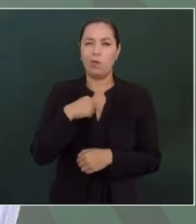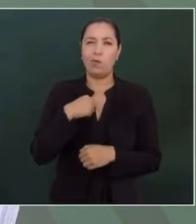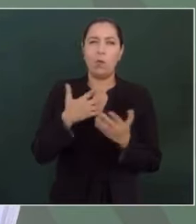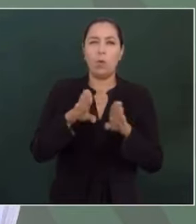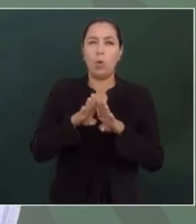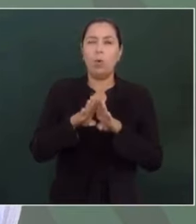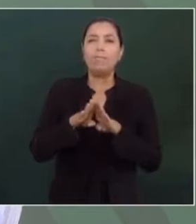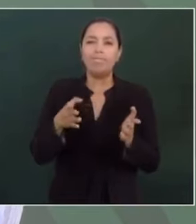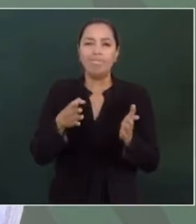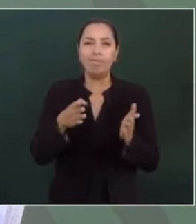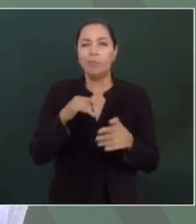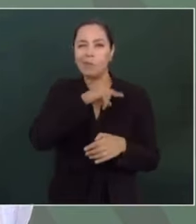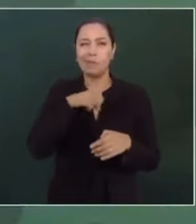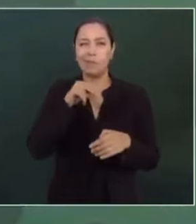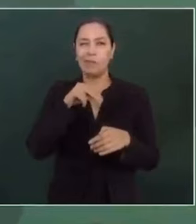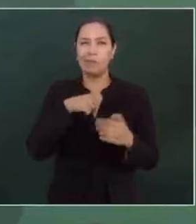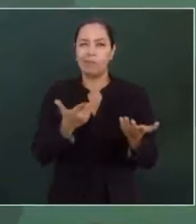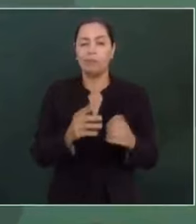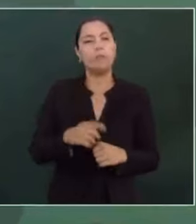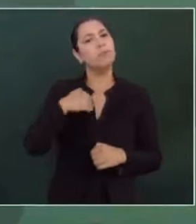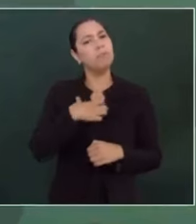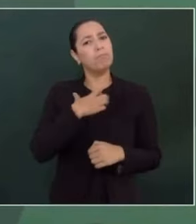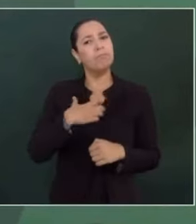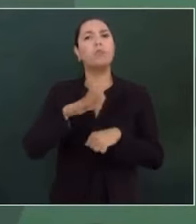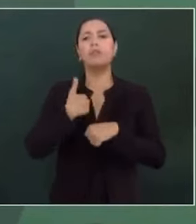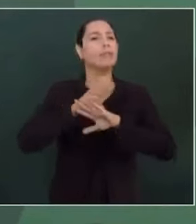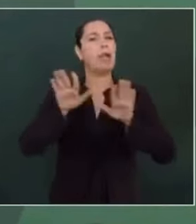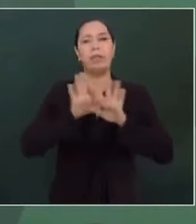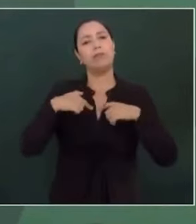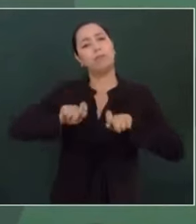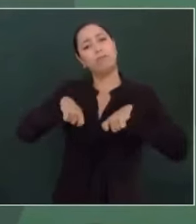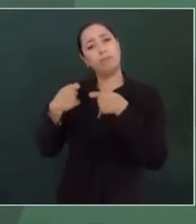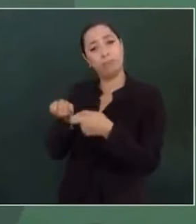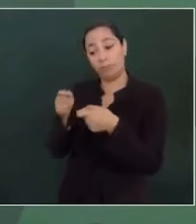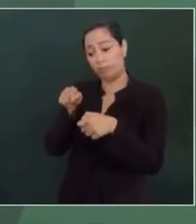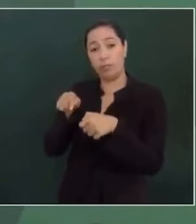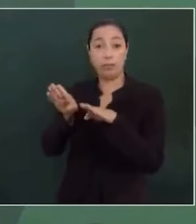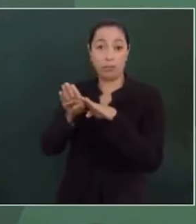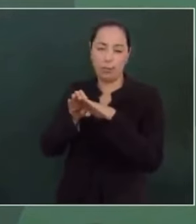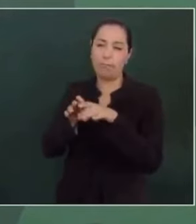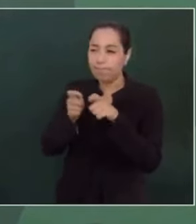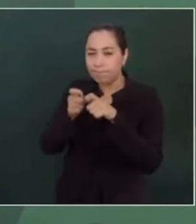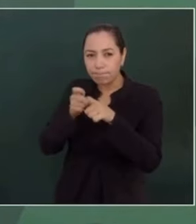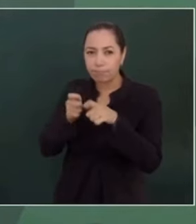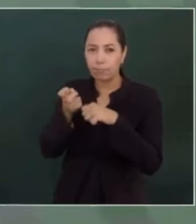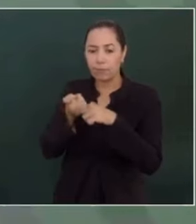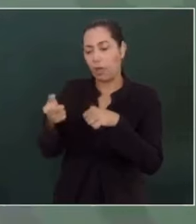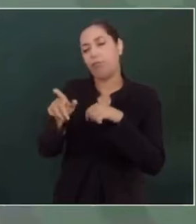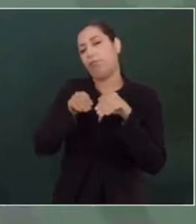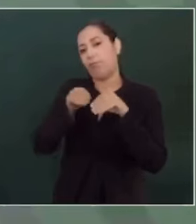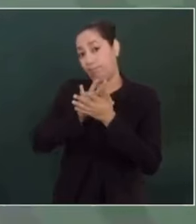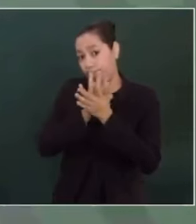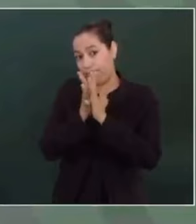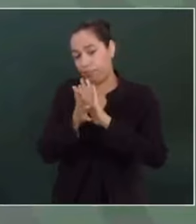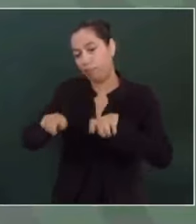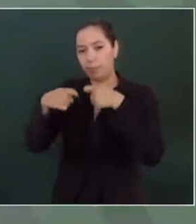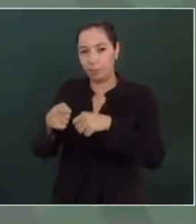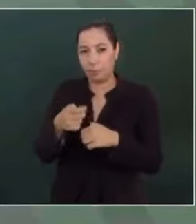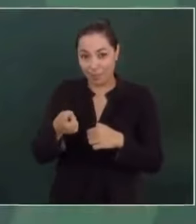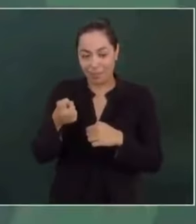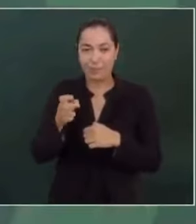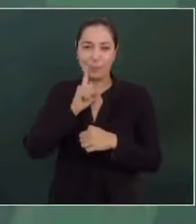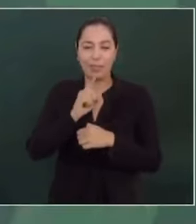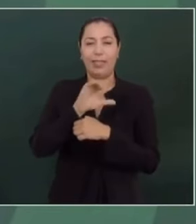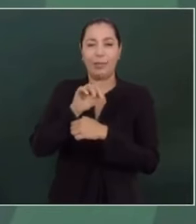muy contento porque ya entregué la dirección del movimiento de transformación a Claudia Sheinbaum,